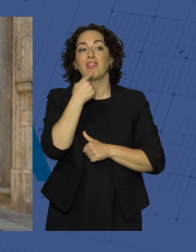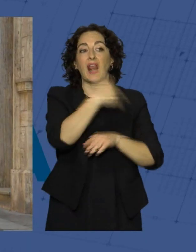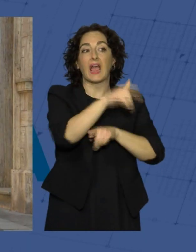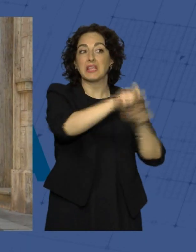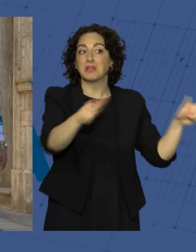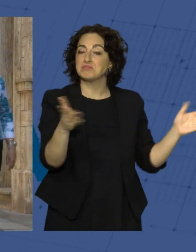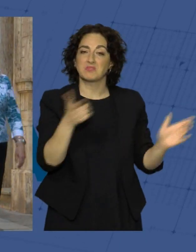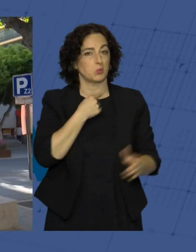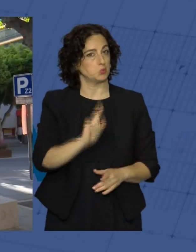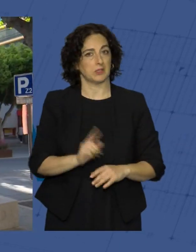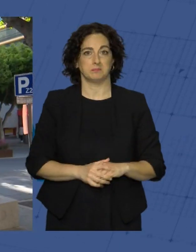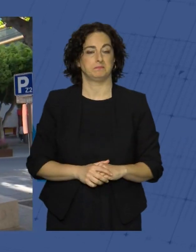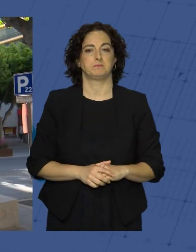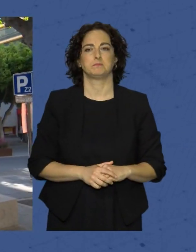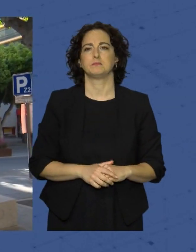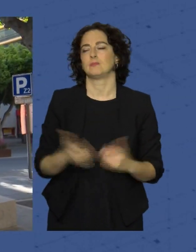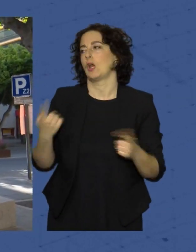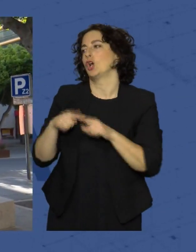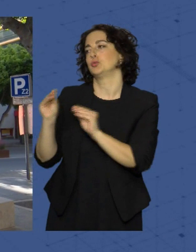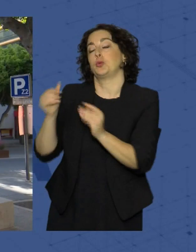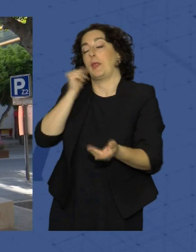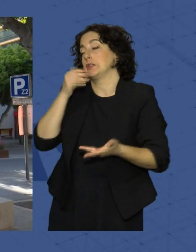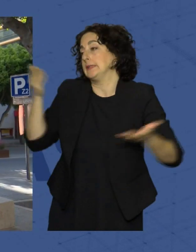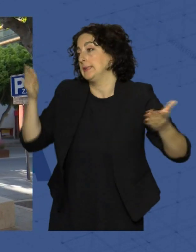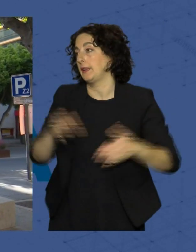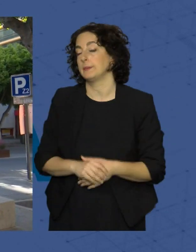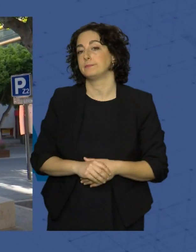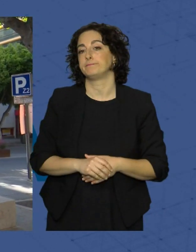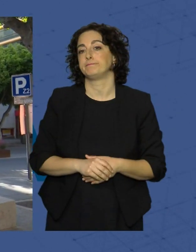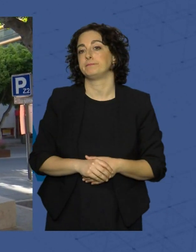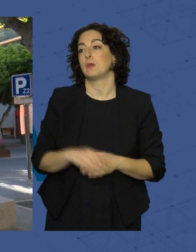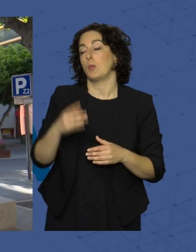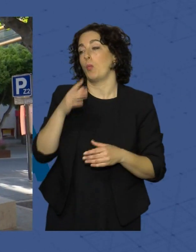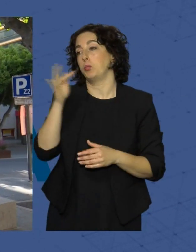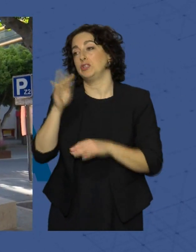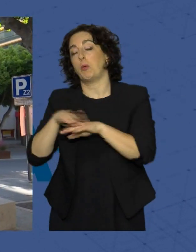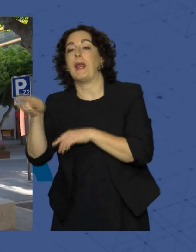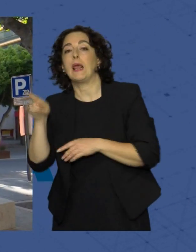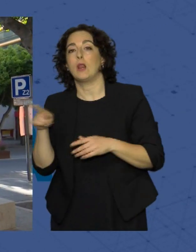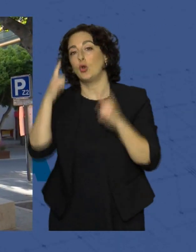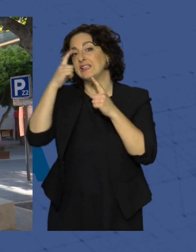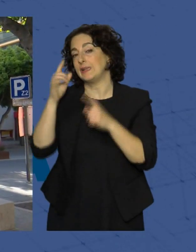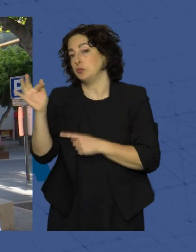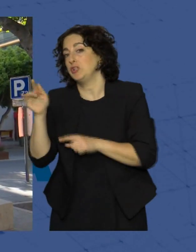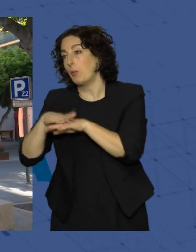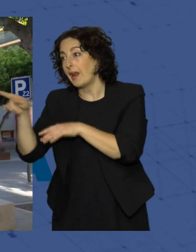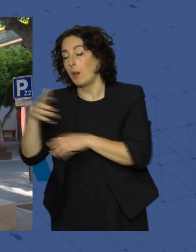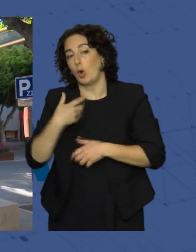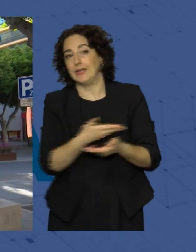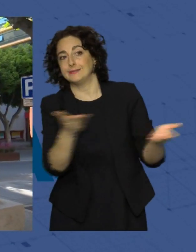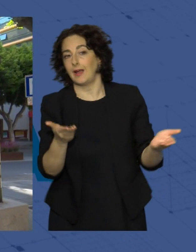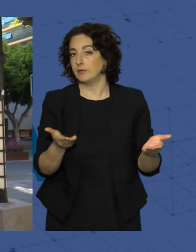no ha gustado. Pues cosas de Pedro Sánchez. Por el bien suyo o intentar por el bien suyo molestar a los demás.